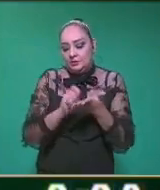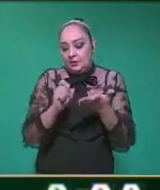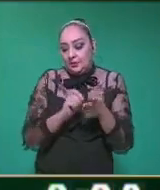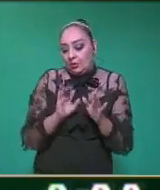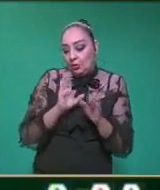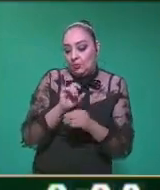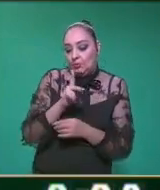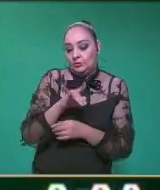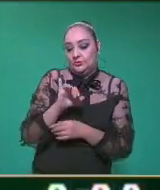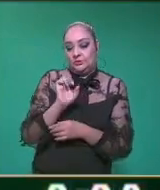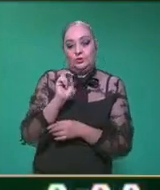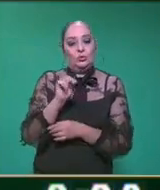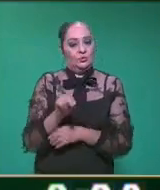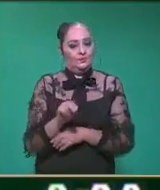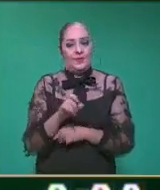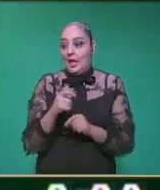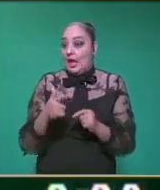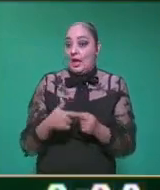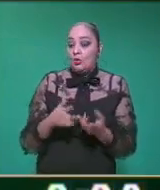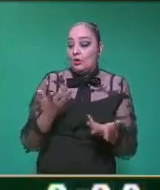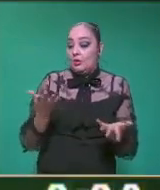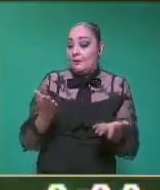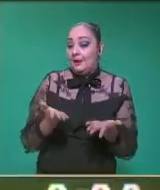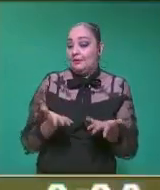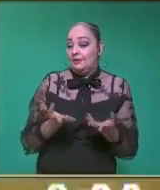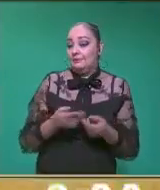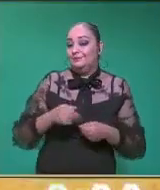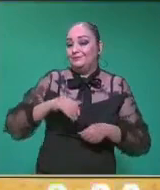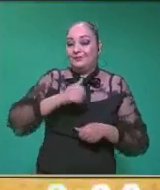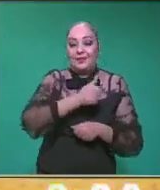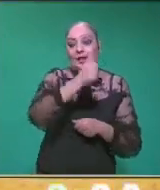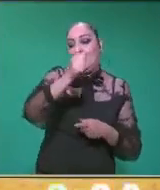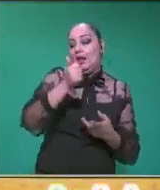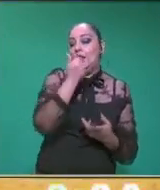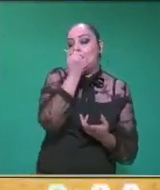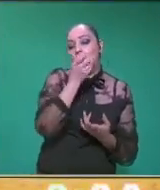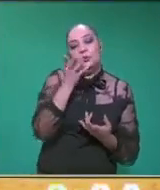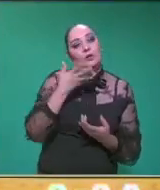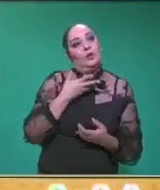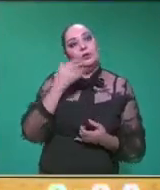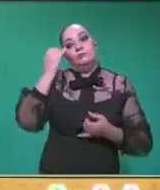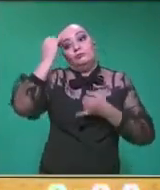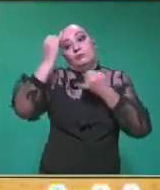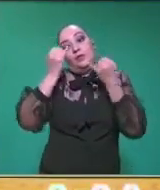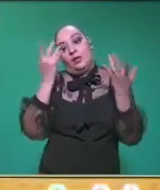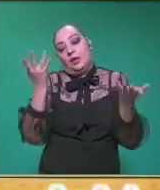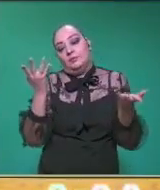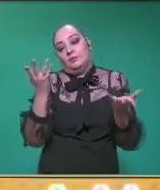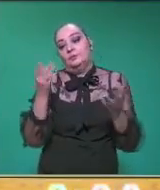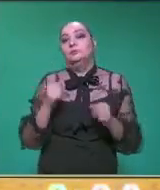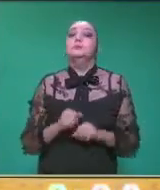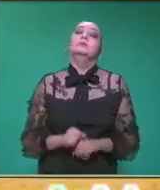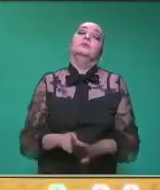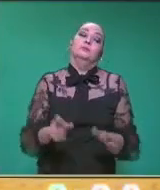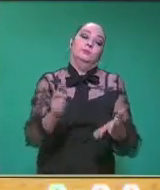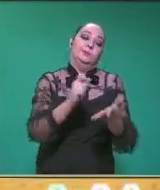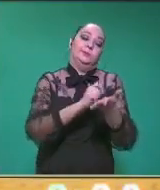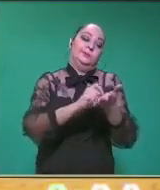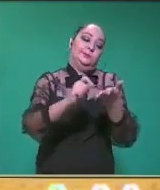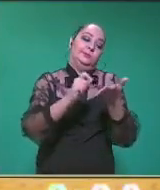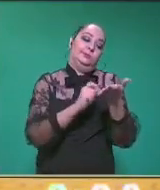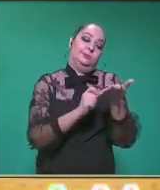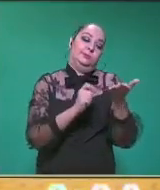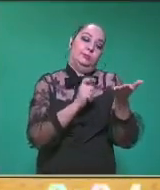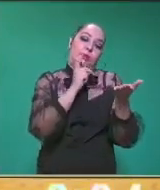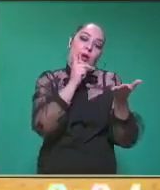un elemento que depende de la creatividad de nuestros niños. ¿Cuál es un elemento? Pues el texto, maestro. El texto, completamente.